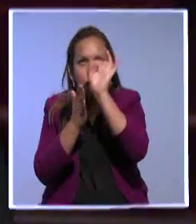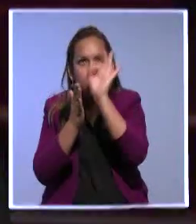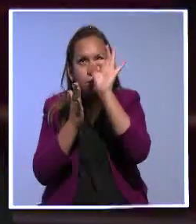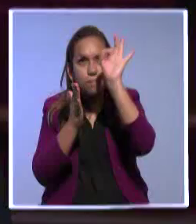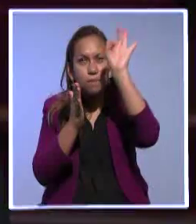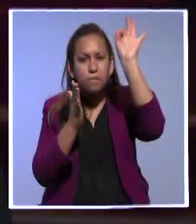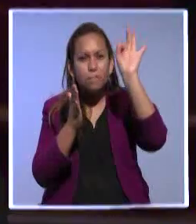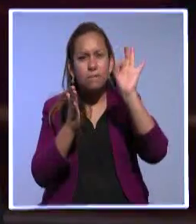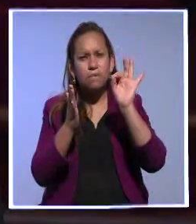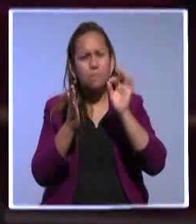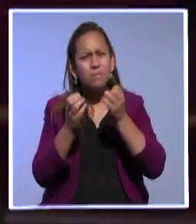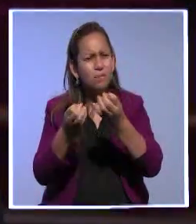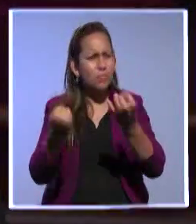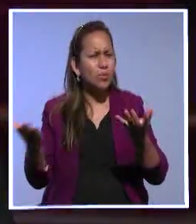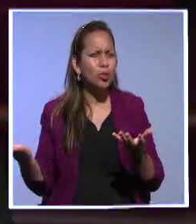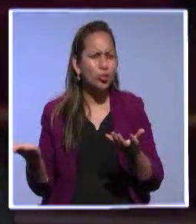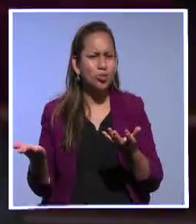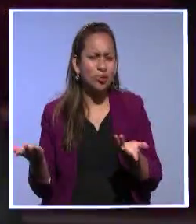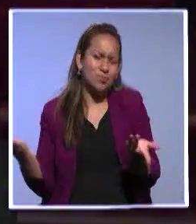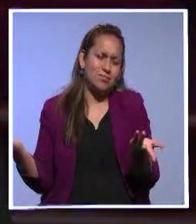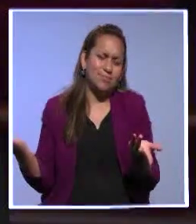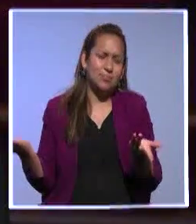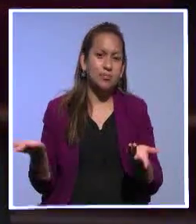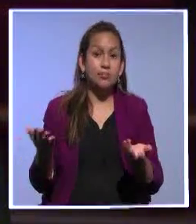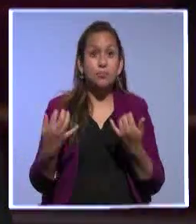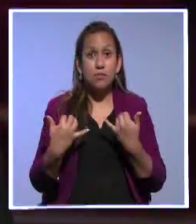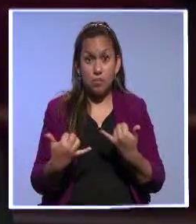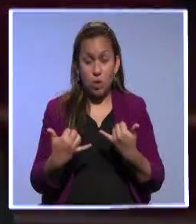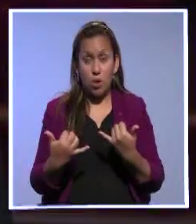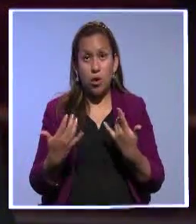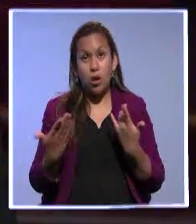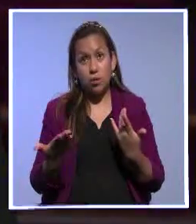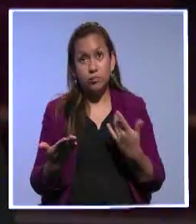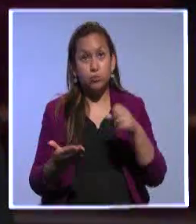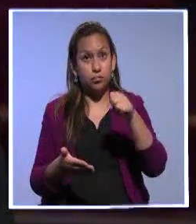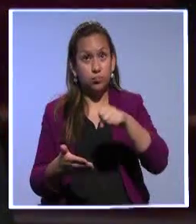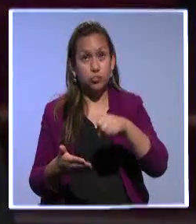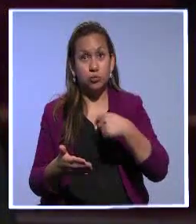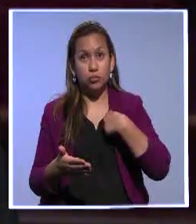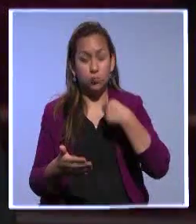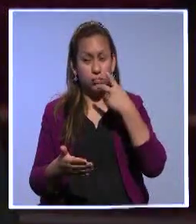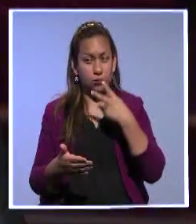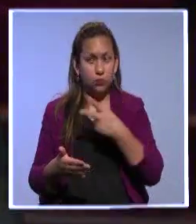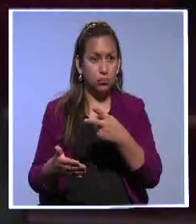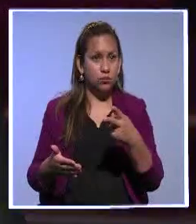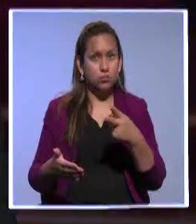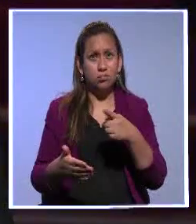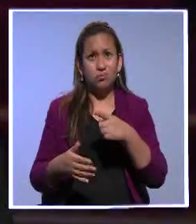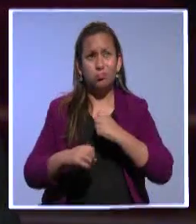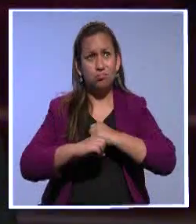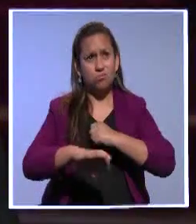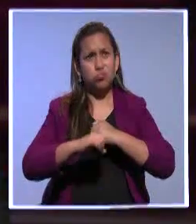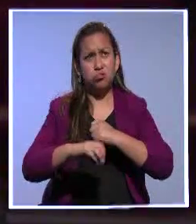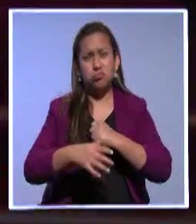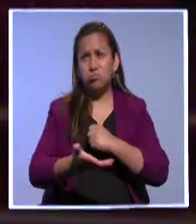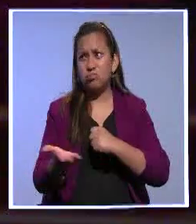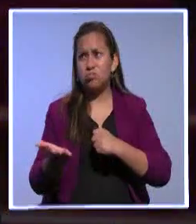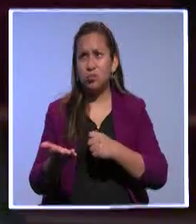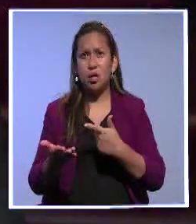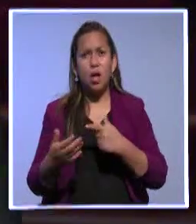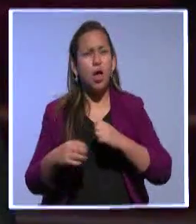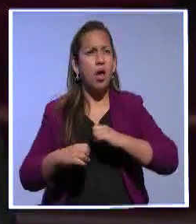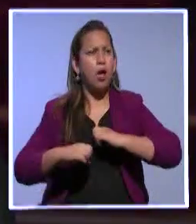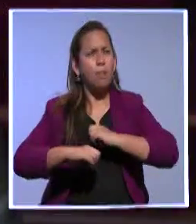desgaste, sufre una serie de cuestiones que se acompañan de una prensa, yo creo que absolutamente aberrada en el sentido de hacer